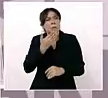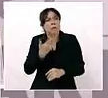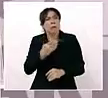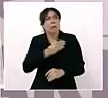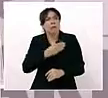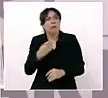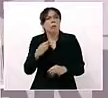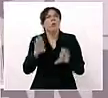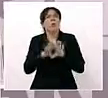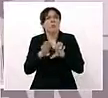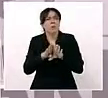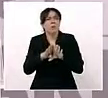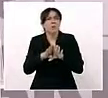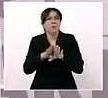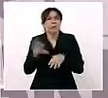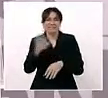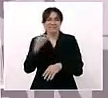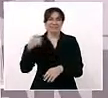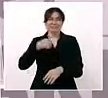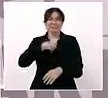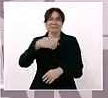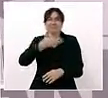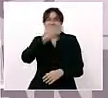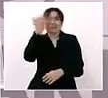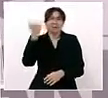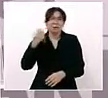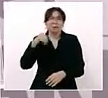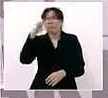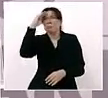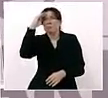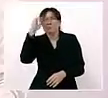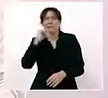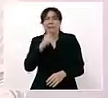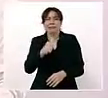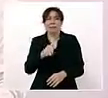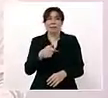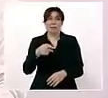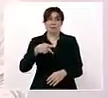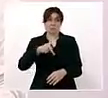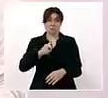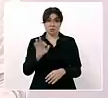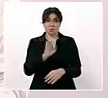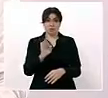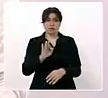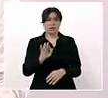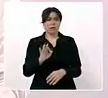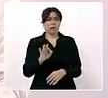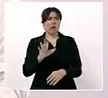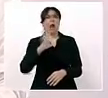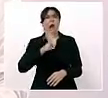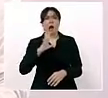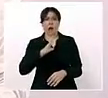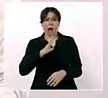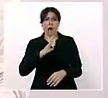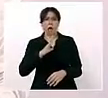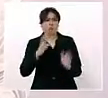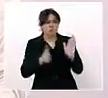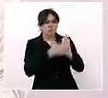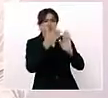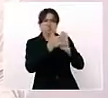Incluso se pueden hacer obras así monumentales y no se